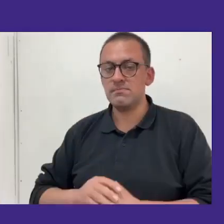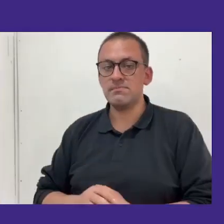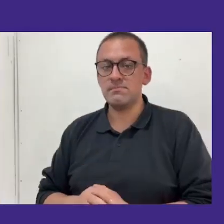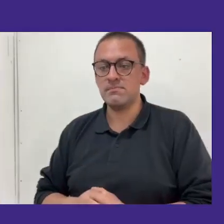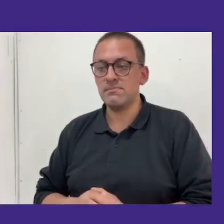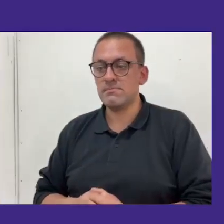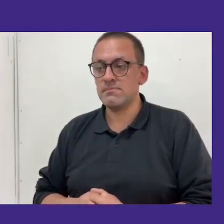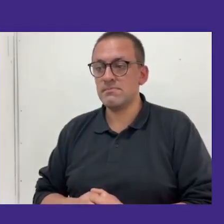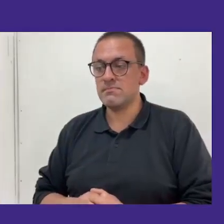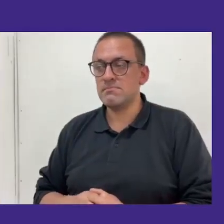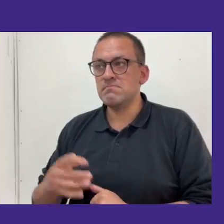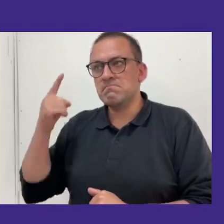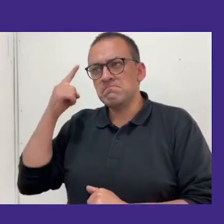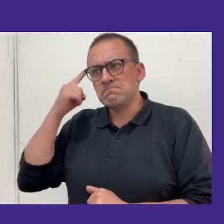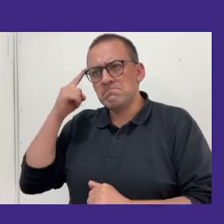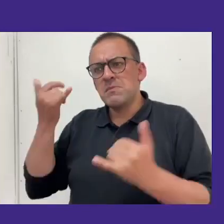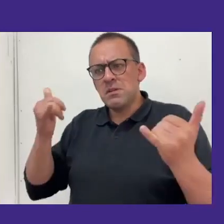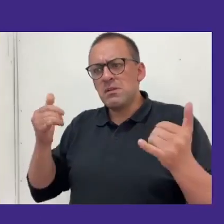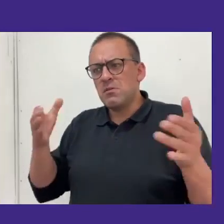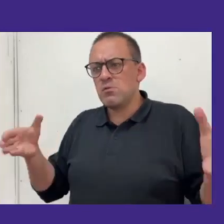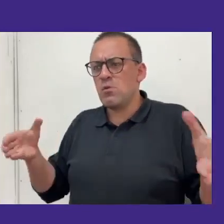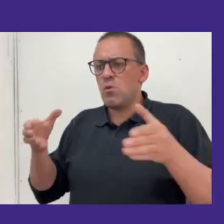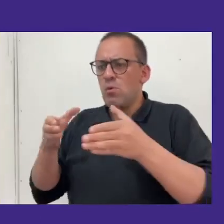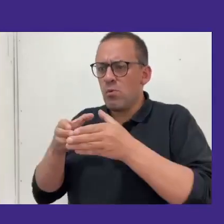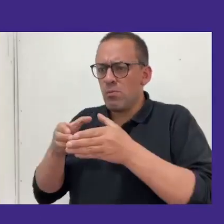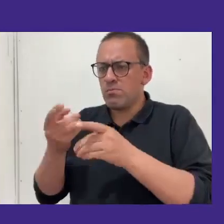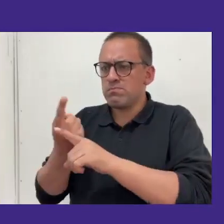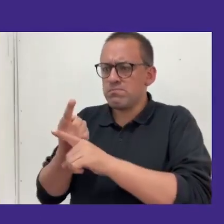Muchas gracias.